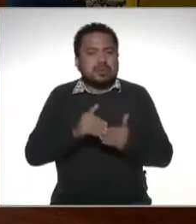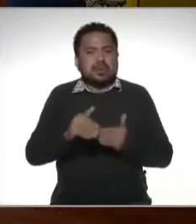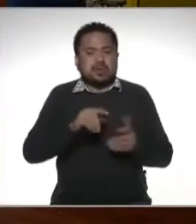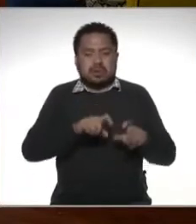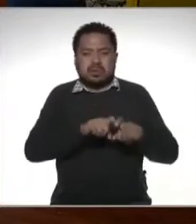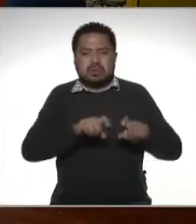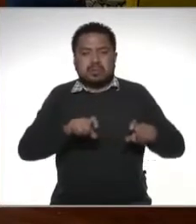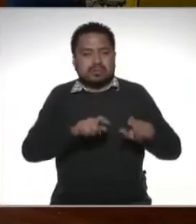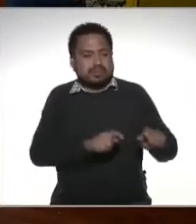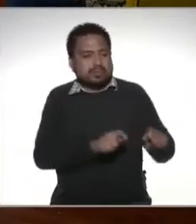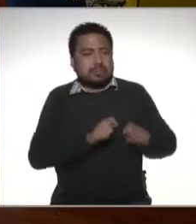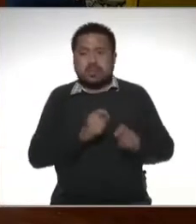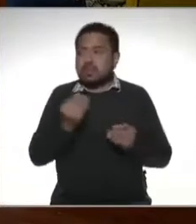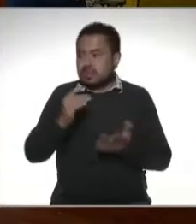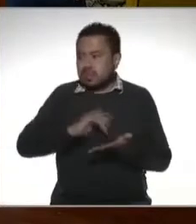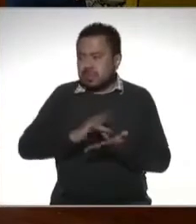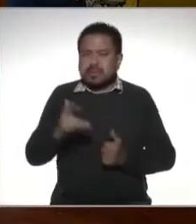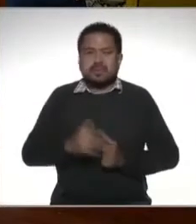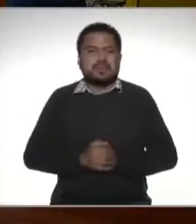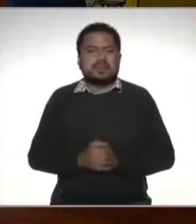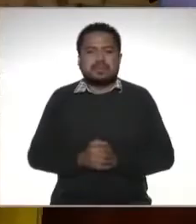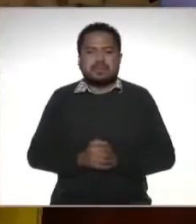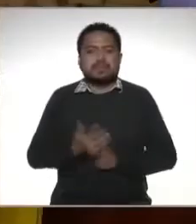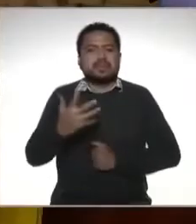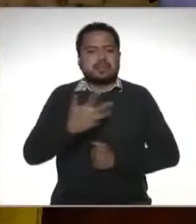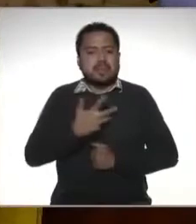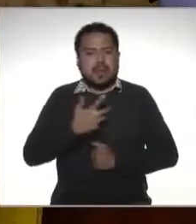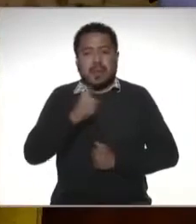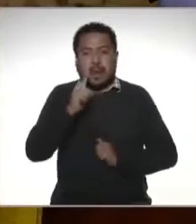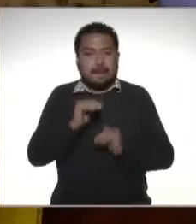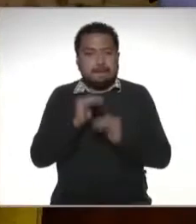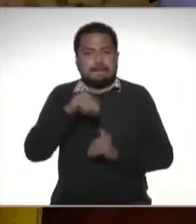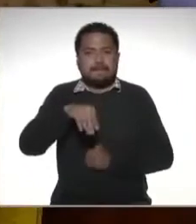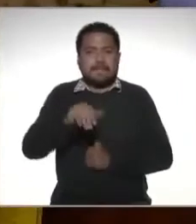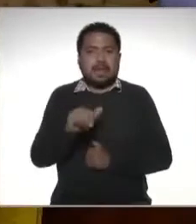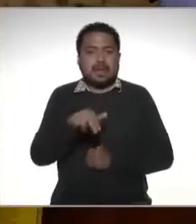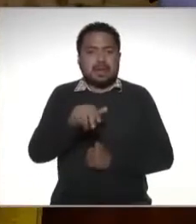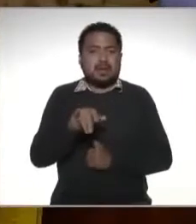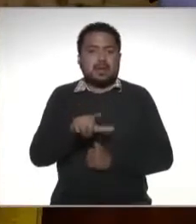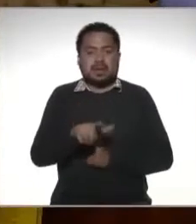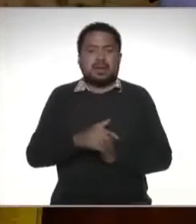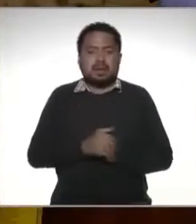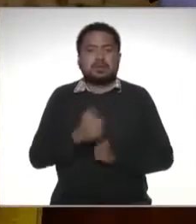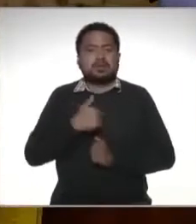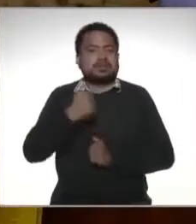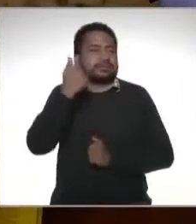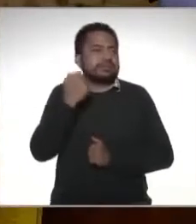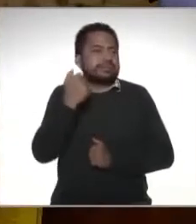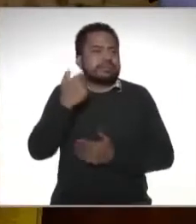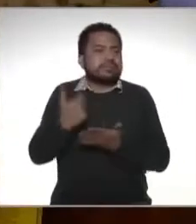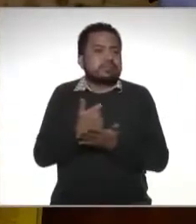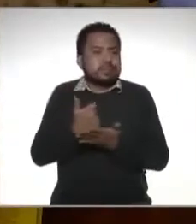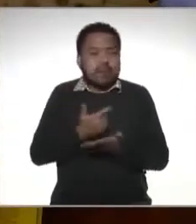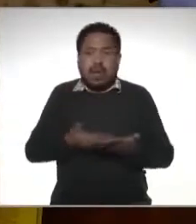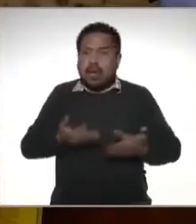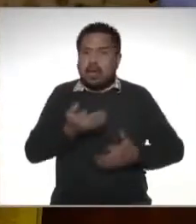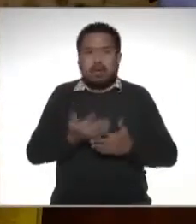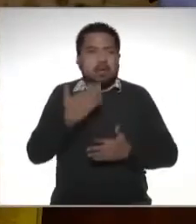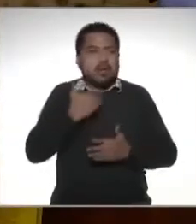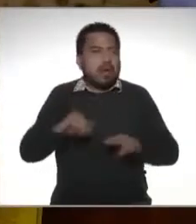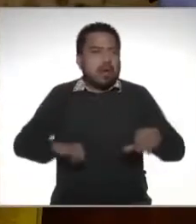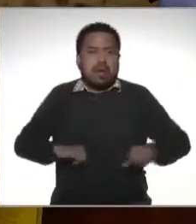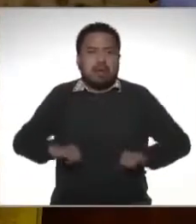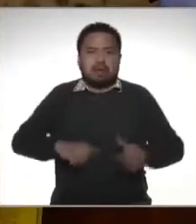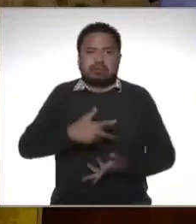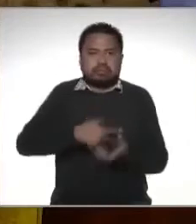comprobantes muchas gracias tenemos una más de Manuel Hernández soy pensionado actualmente no tengo actividad